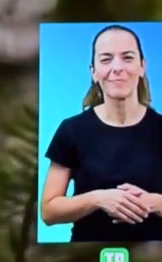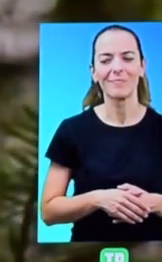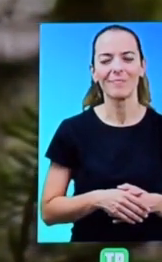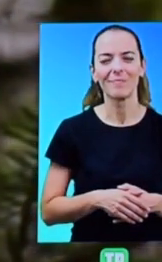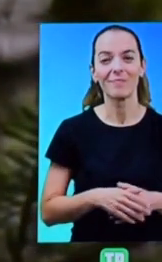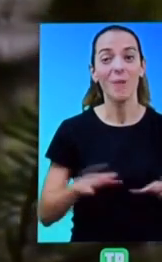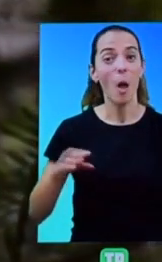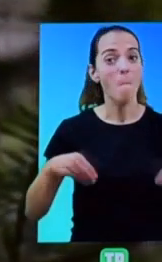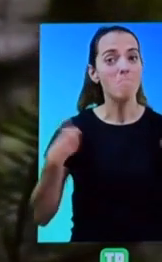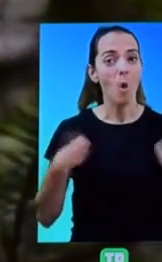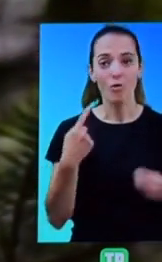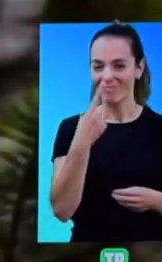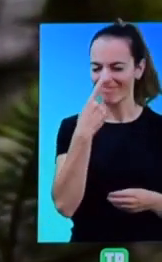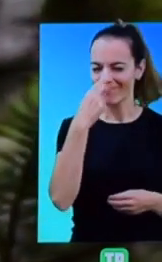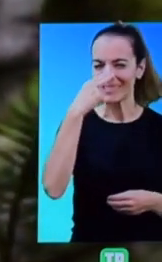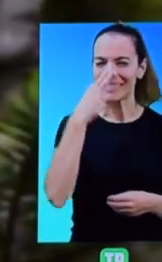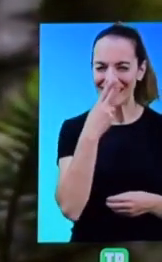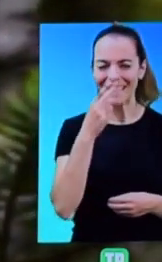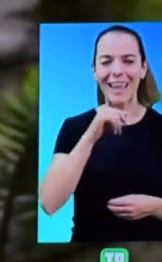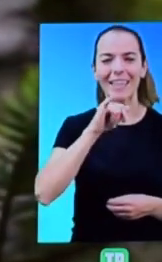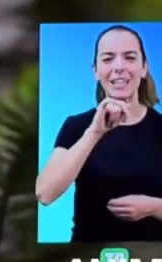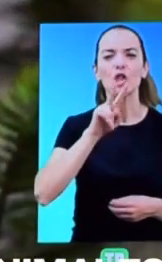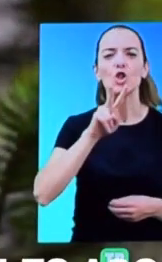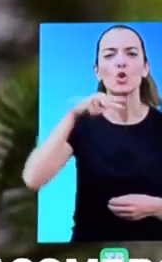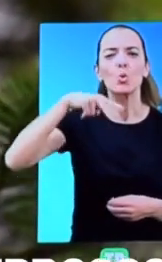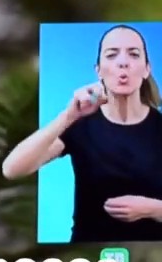Los monos de nariz chata de Yunnan.